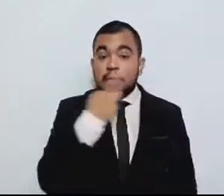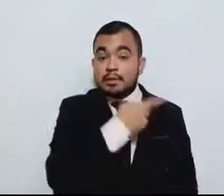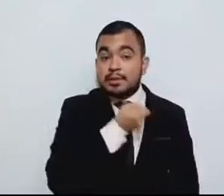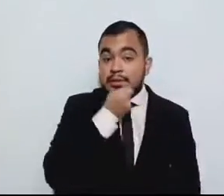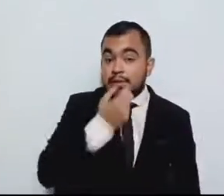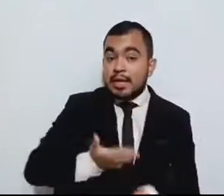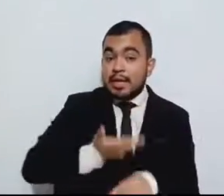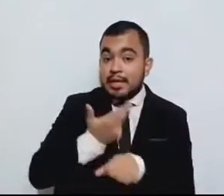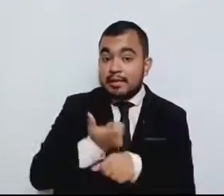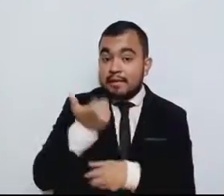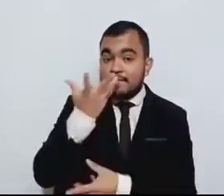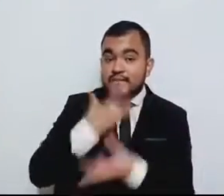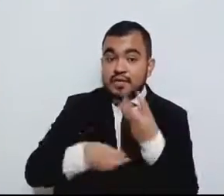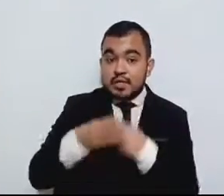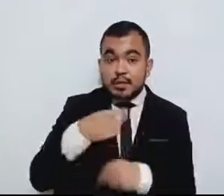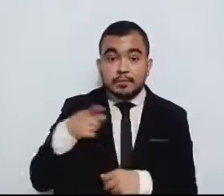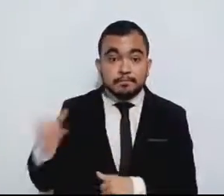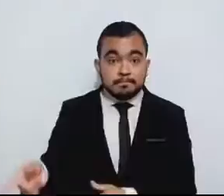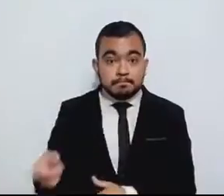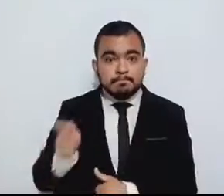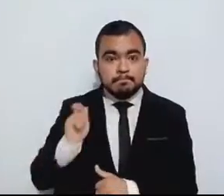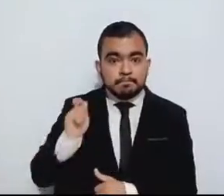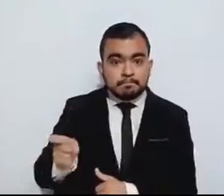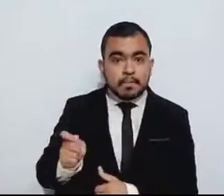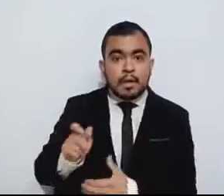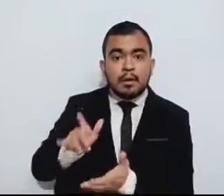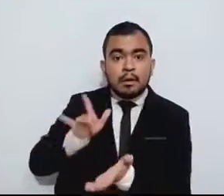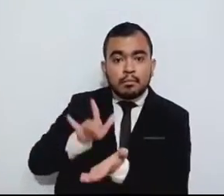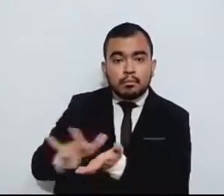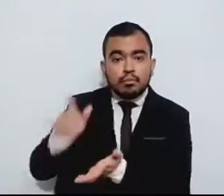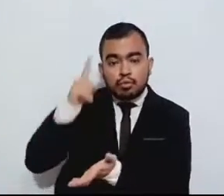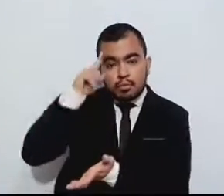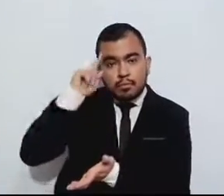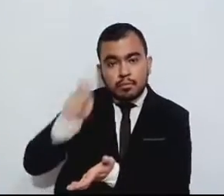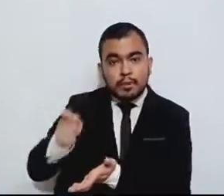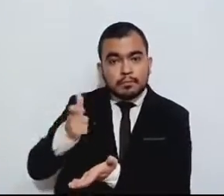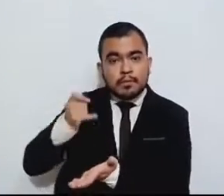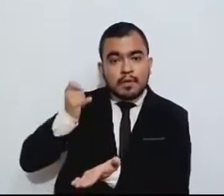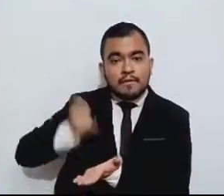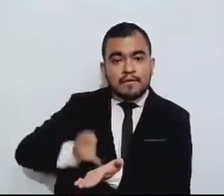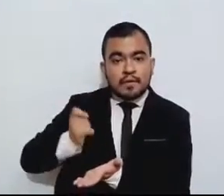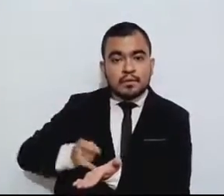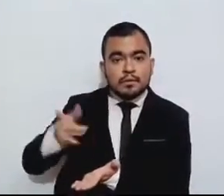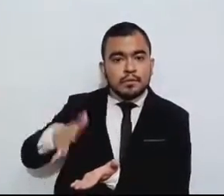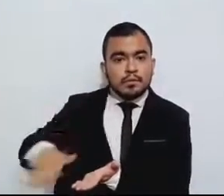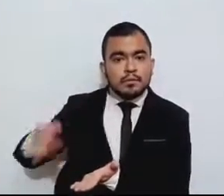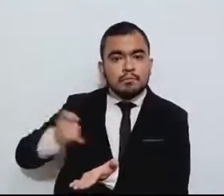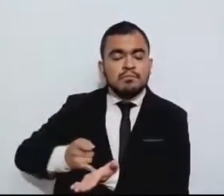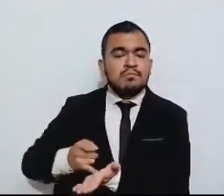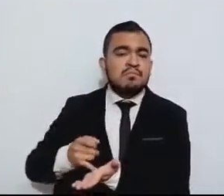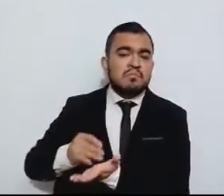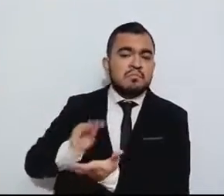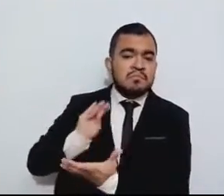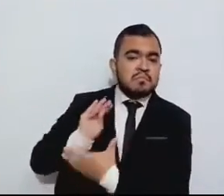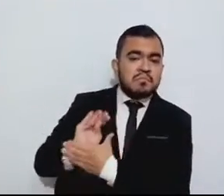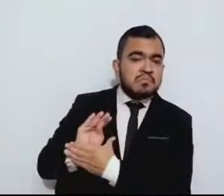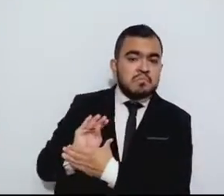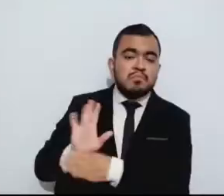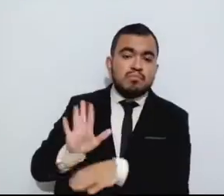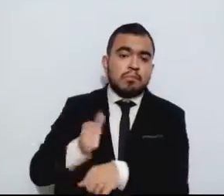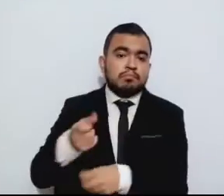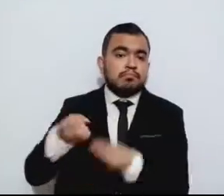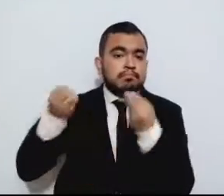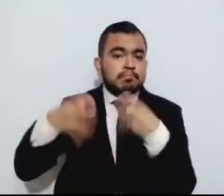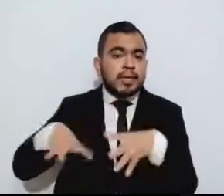ha omitido brindar apoyos fiscales a los contribuyentes cumplidos para hacer frente a las pérdidas totales o